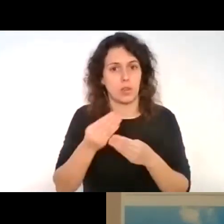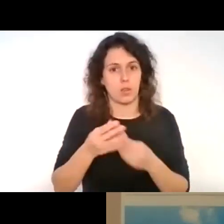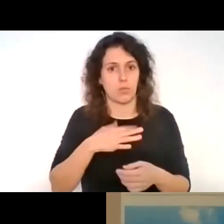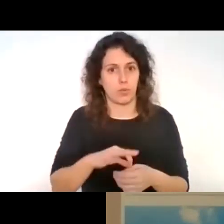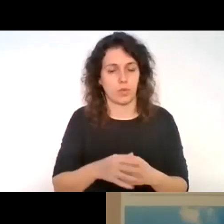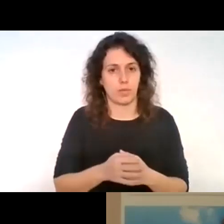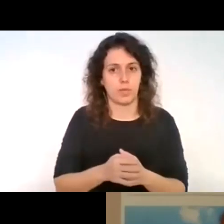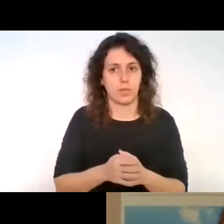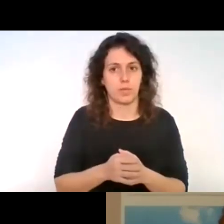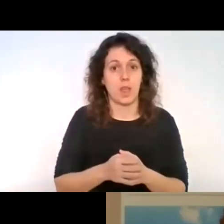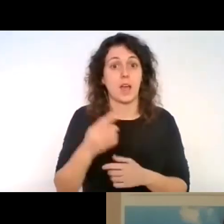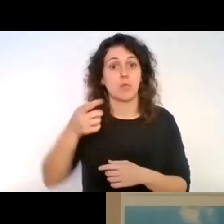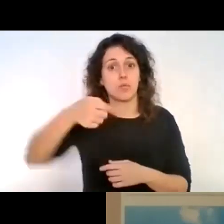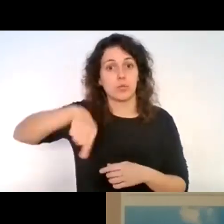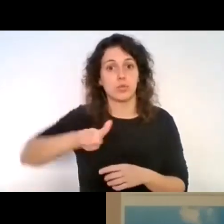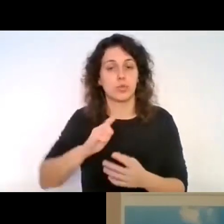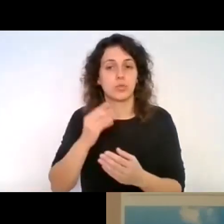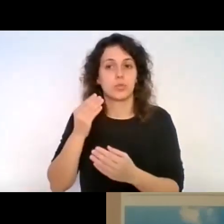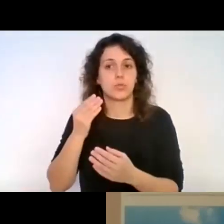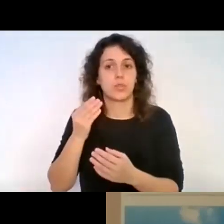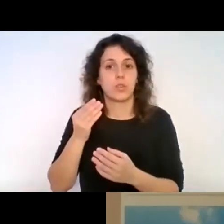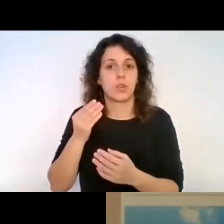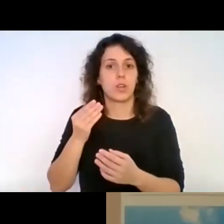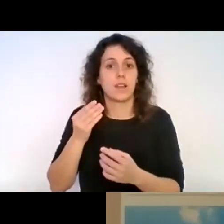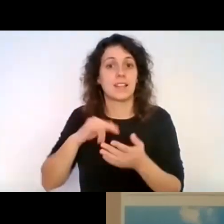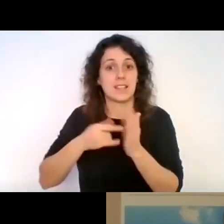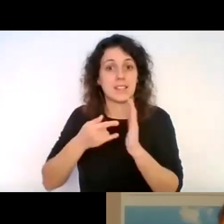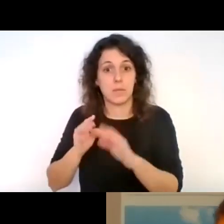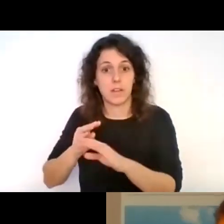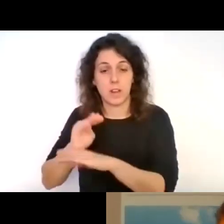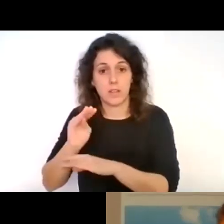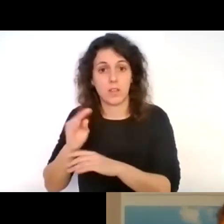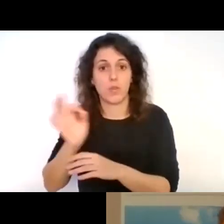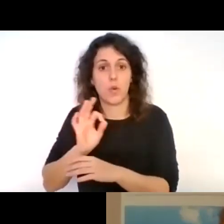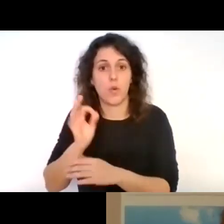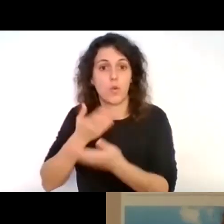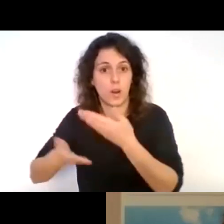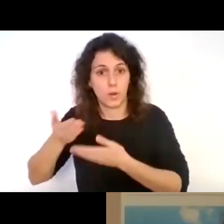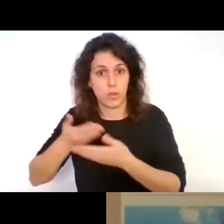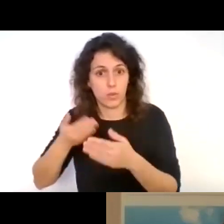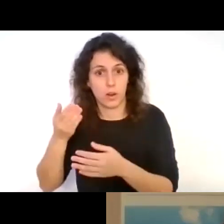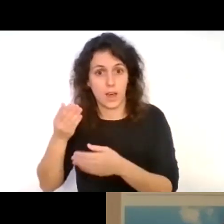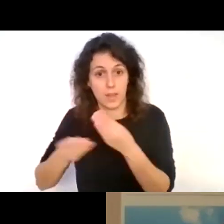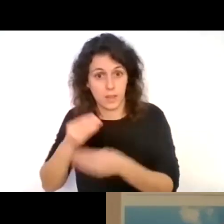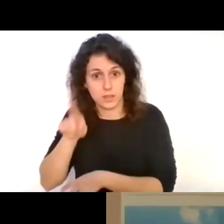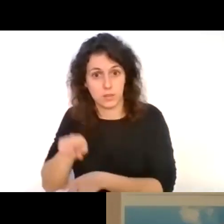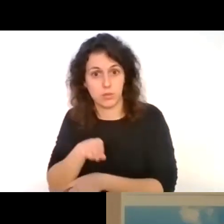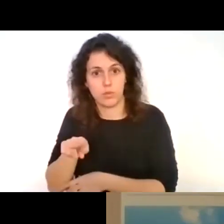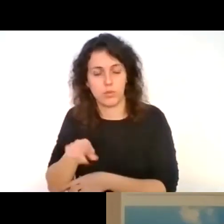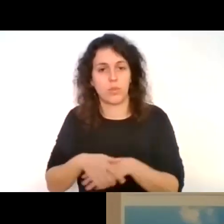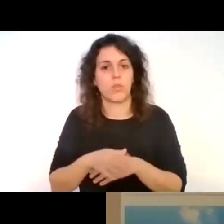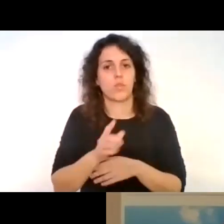este tipo de sistema de financiación o colaboración? No, en ese caso fue